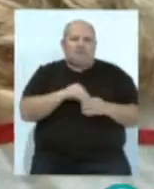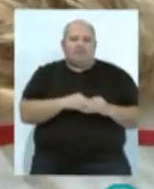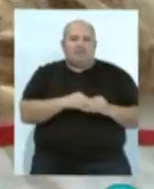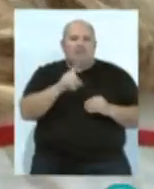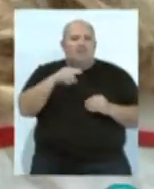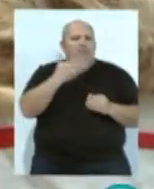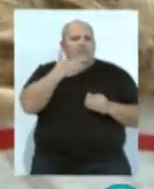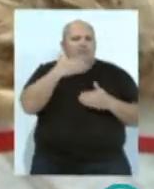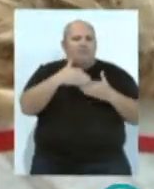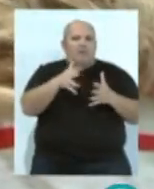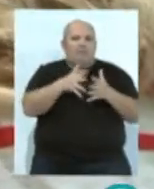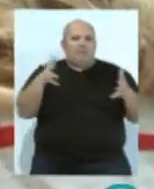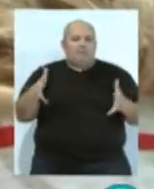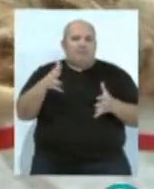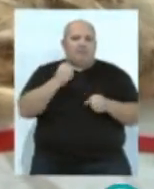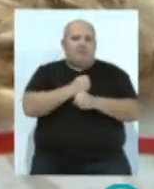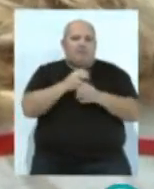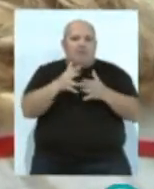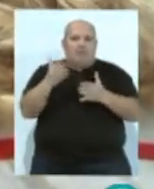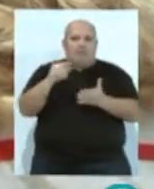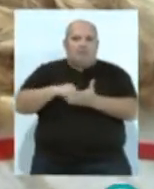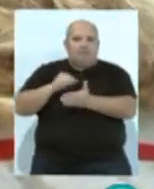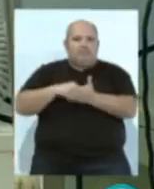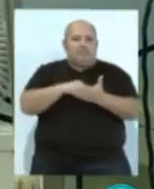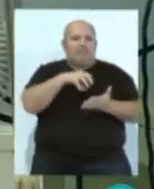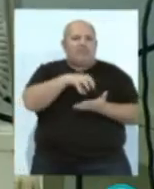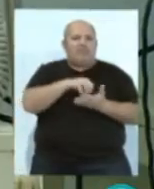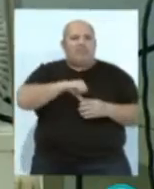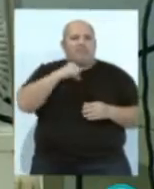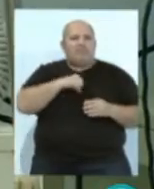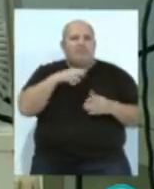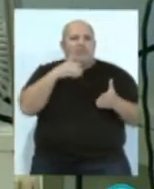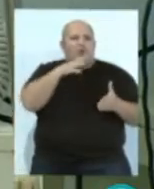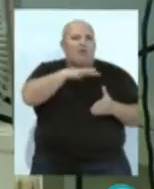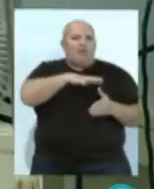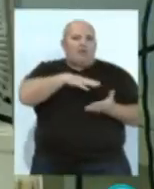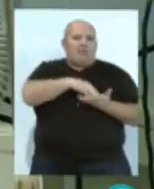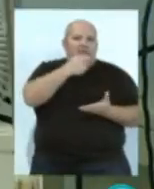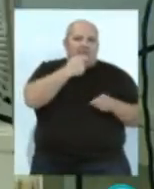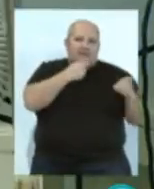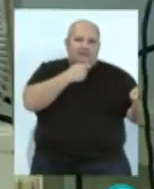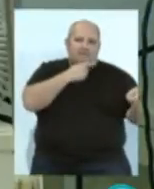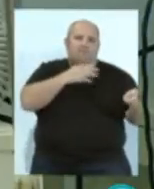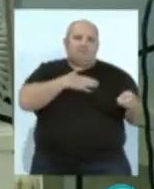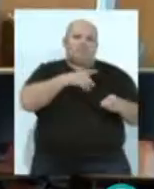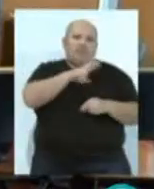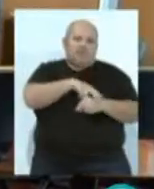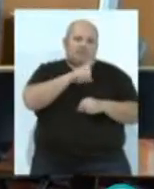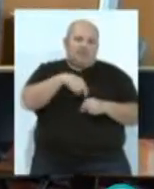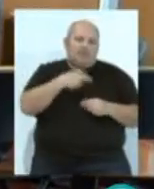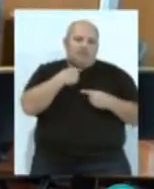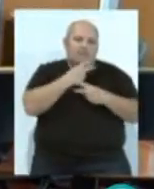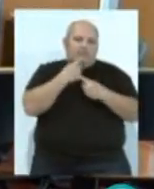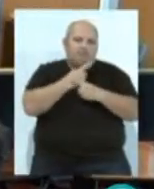Donde sí está previsto ya un aumento de la plantilla hasta duplicarla es en los centros hospitalarios del campo de Gibraltar. Según la delegada del Gobierno